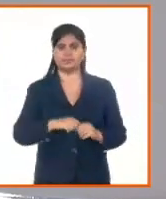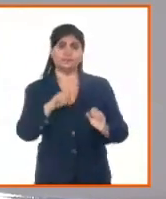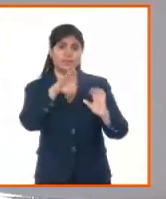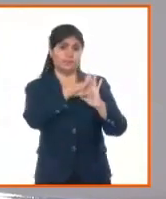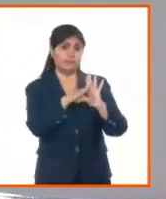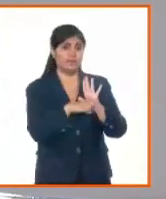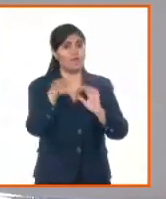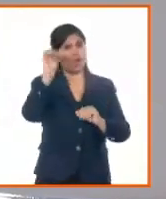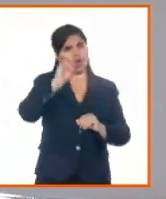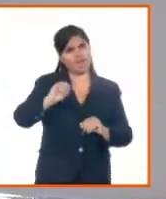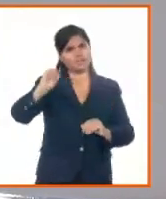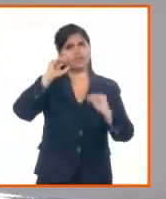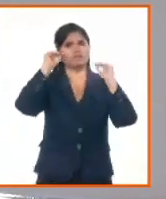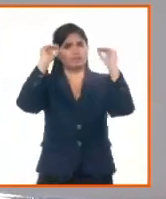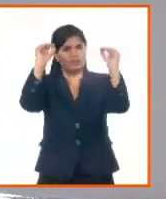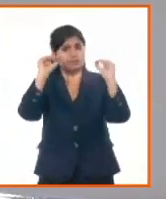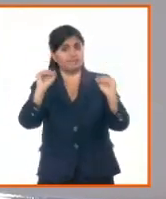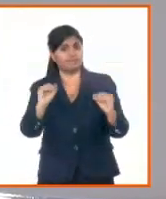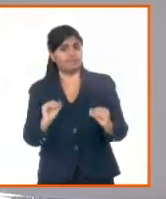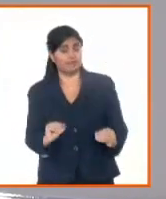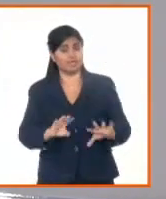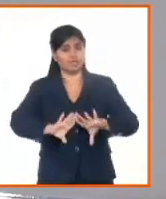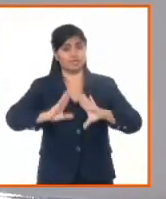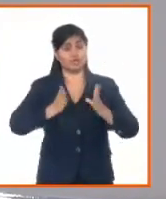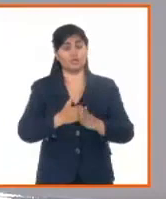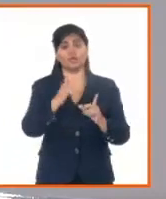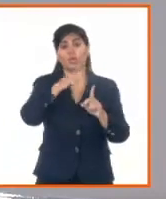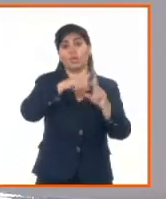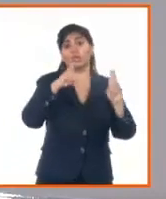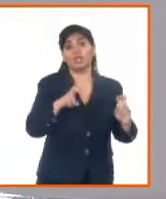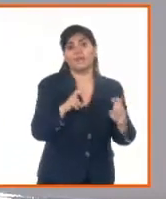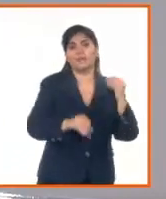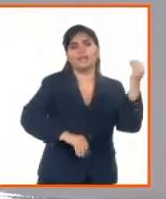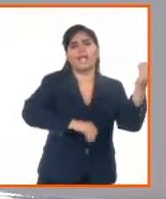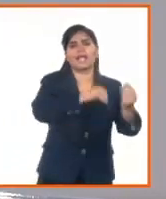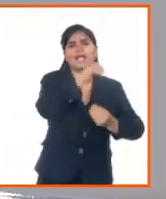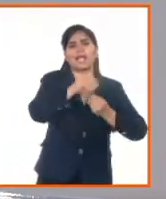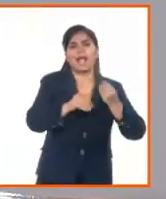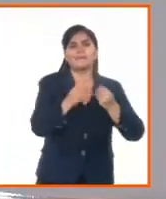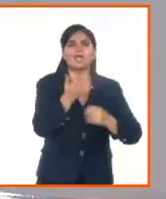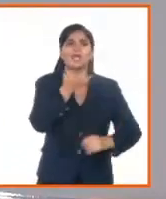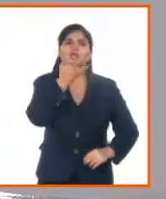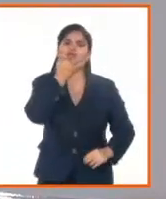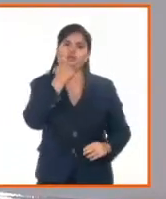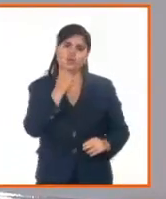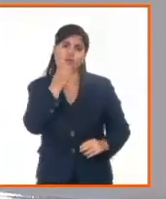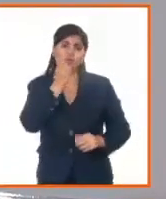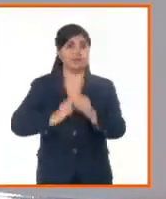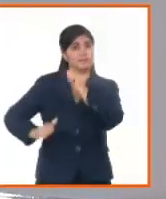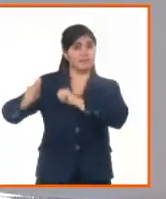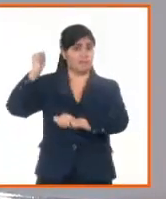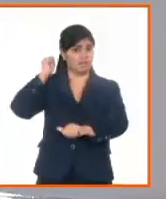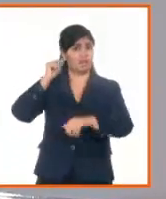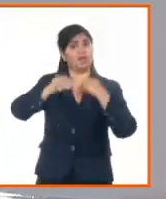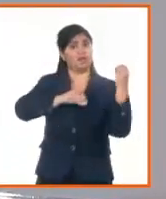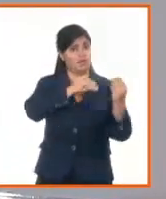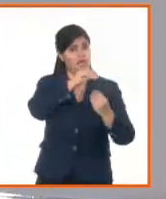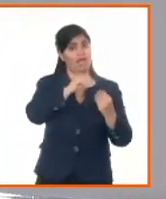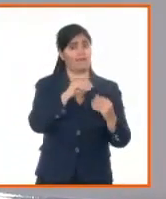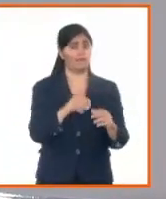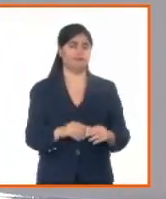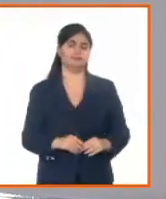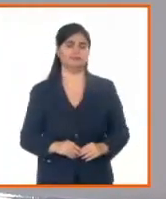funcionales, sobre todo en temas de subsanaciones de error, para simplificar los procesos cuando los errores no afecten